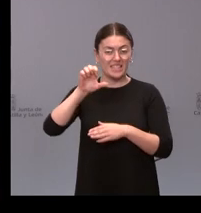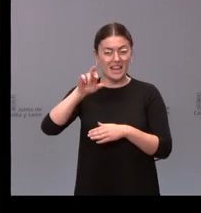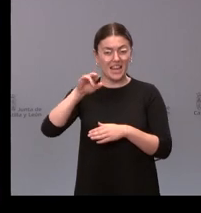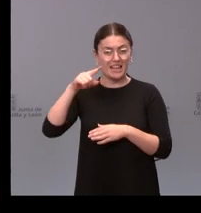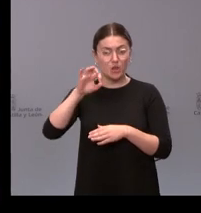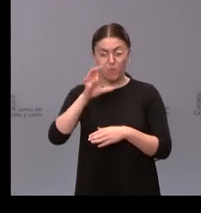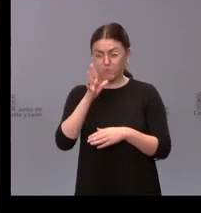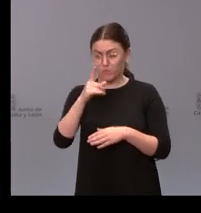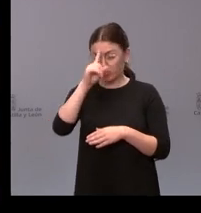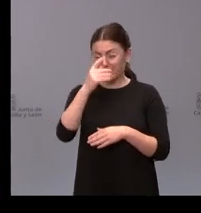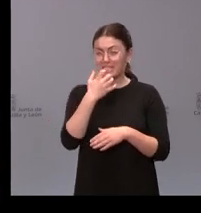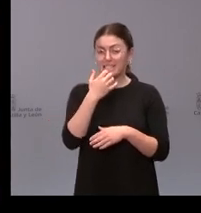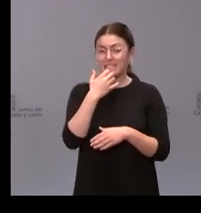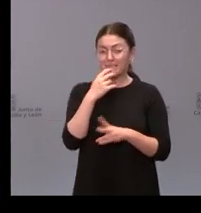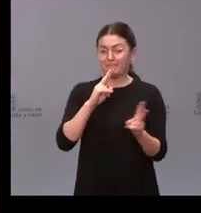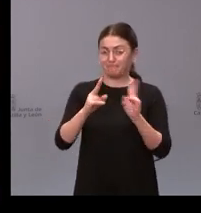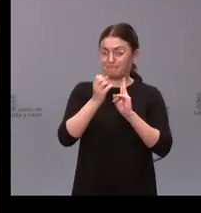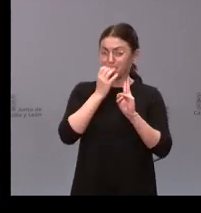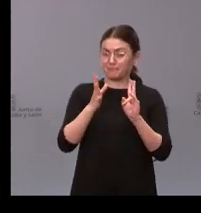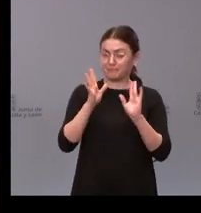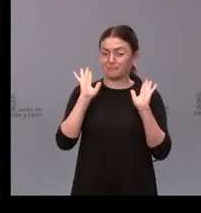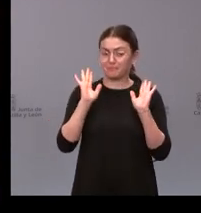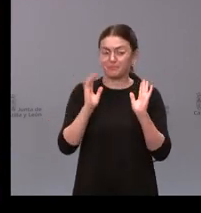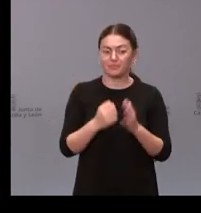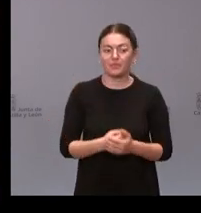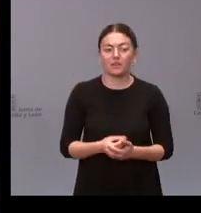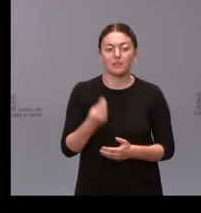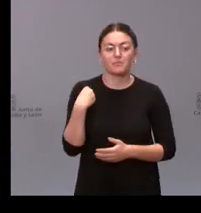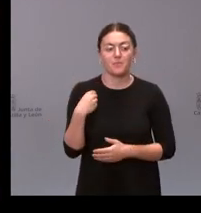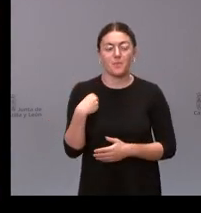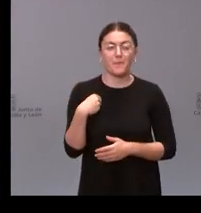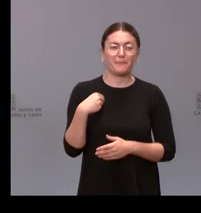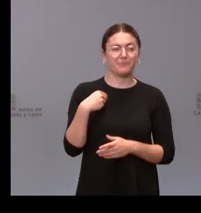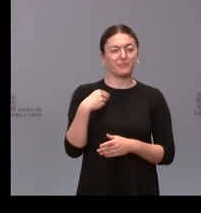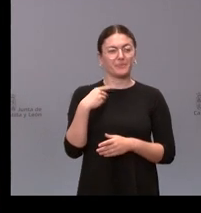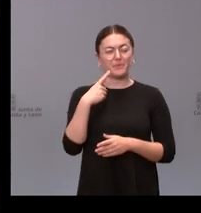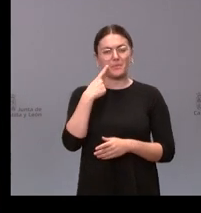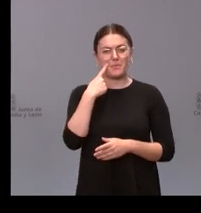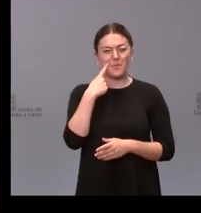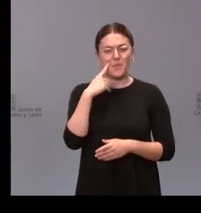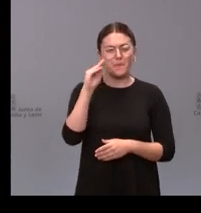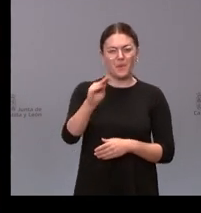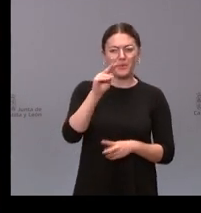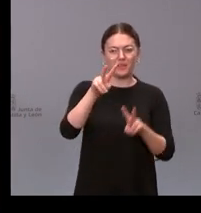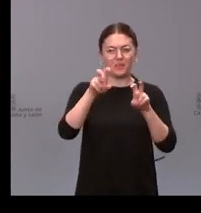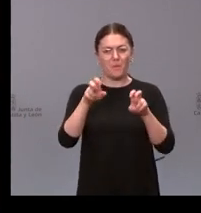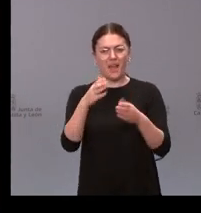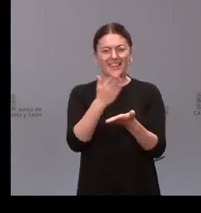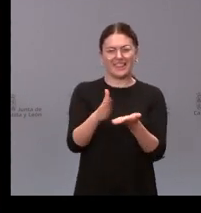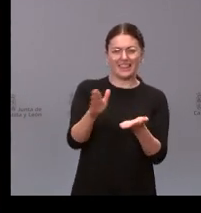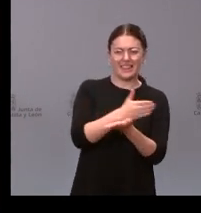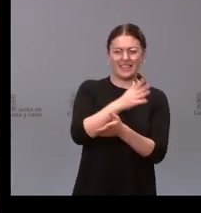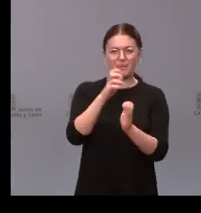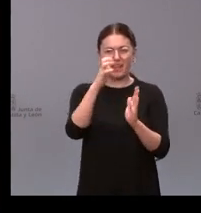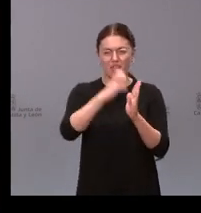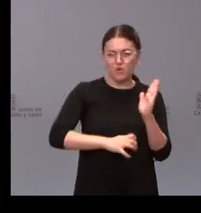contestado de manera conveniente creo que no preguntaba tanto por la diferenciación de deducciones o de diferente tratamiento de carácter fiscal